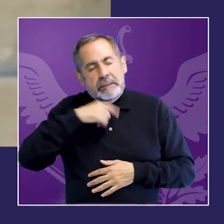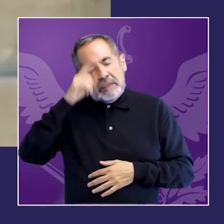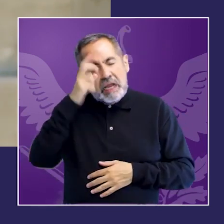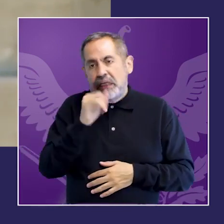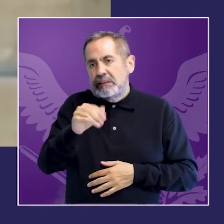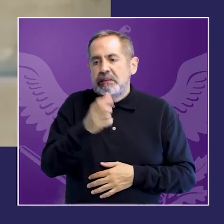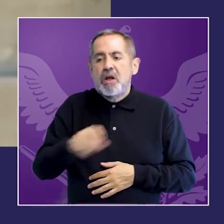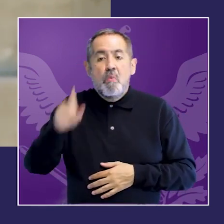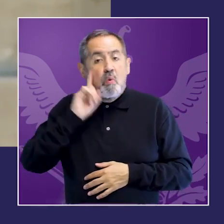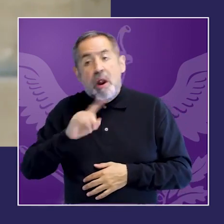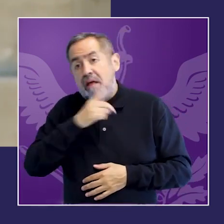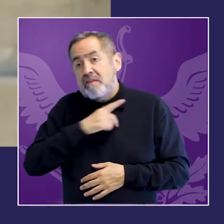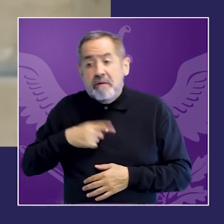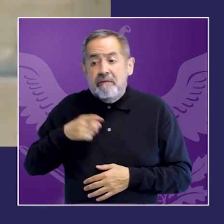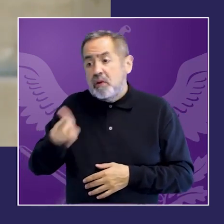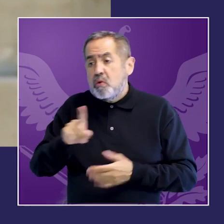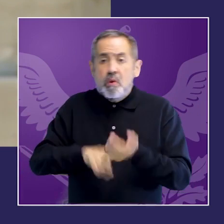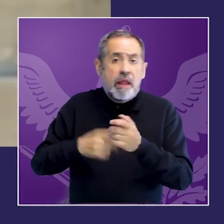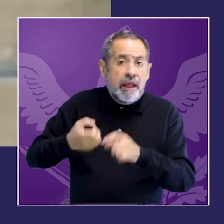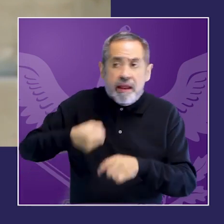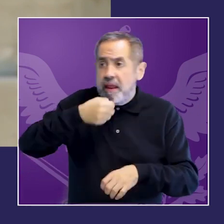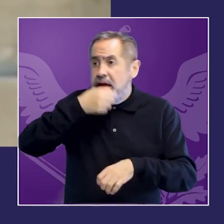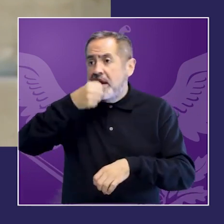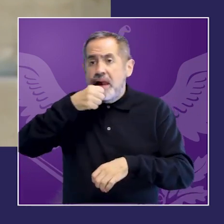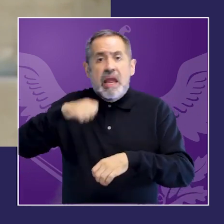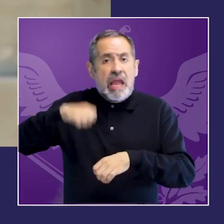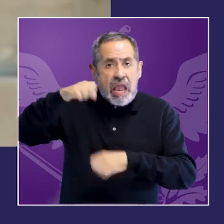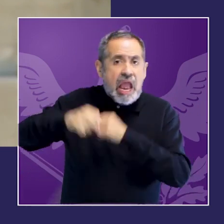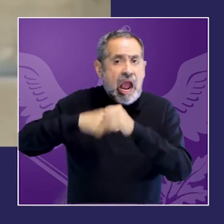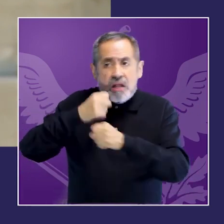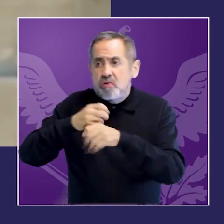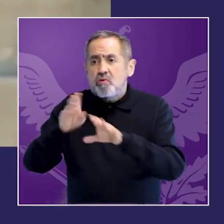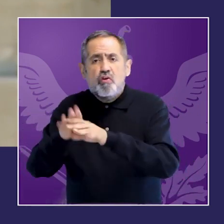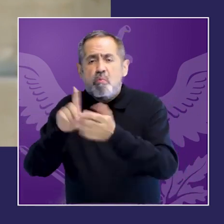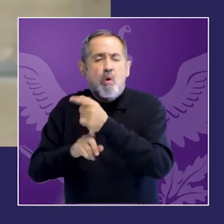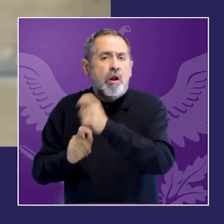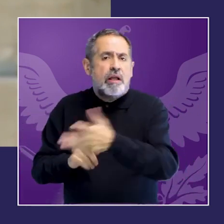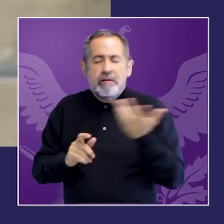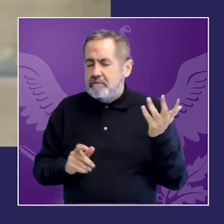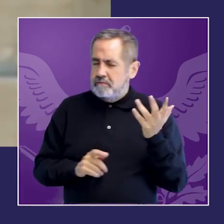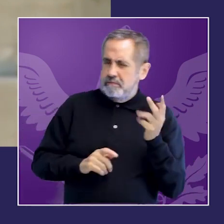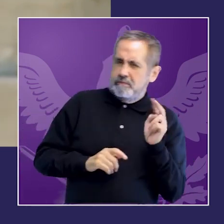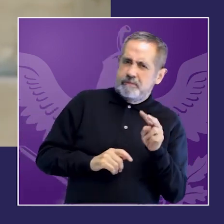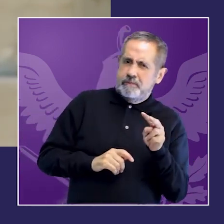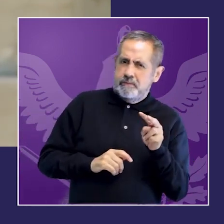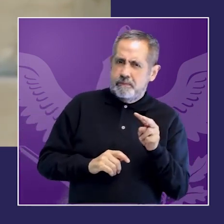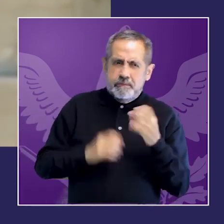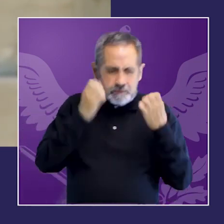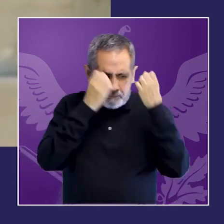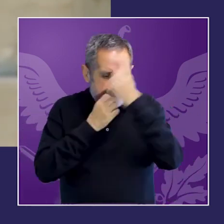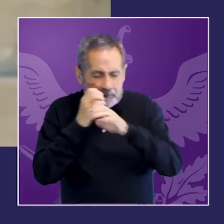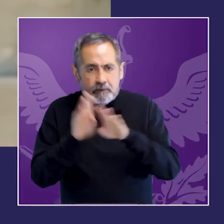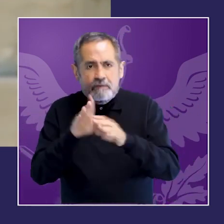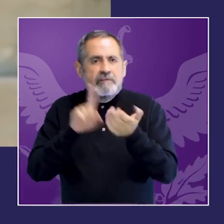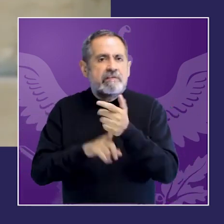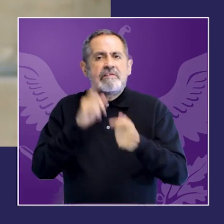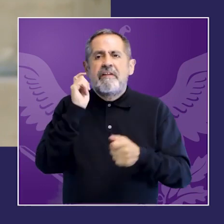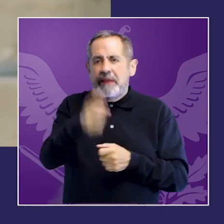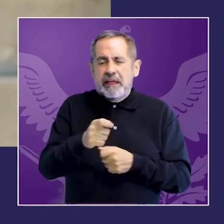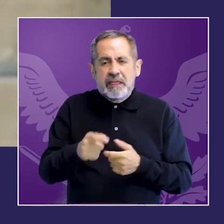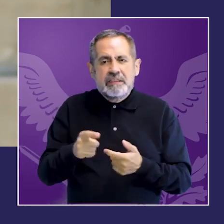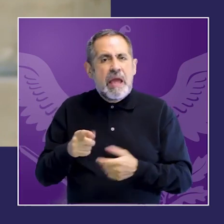en cuarto lugar se analizaron algunos casos de transfemicidio y travesticidio en la justicia incorporando una perspectiva de